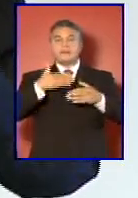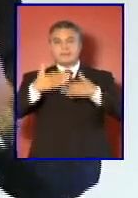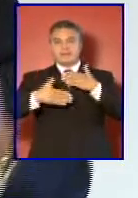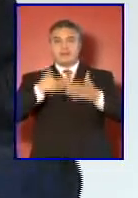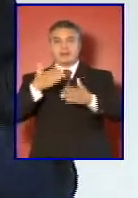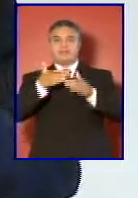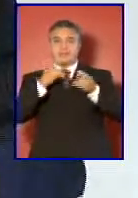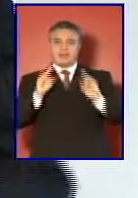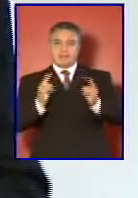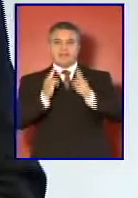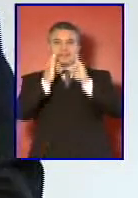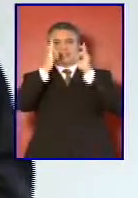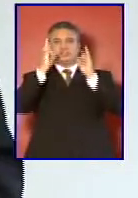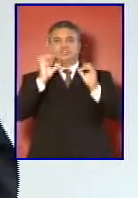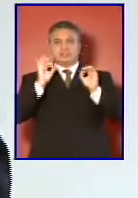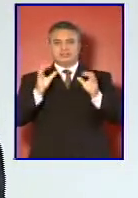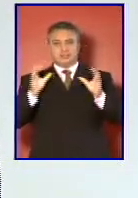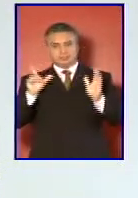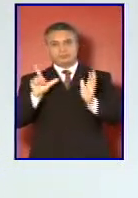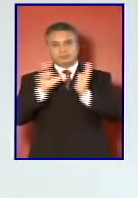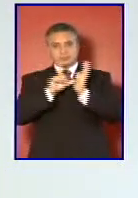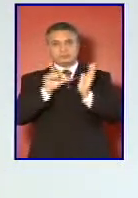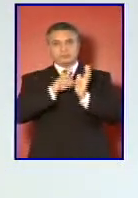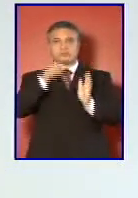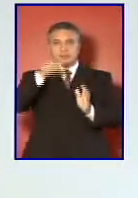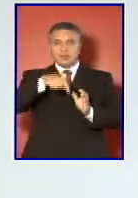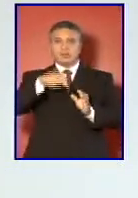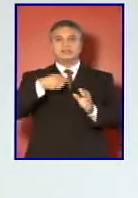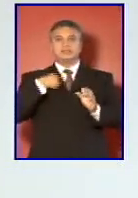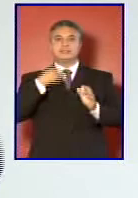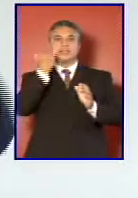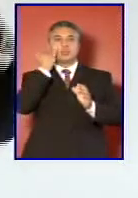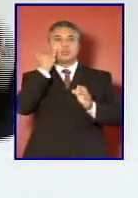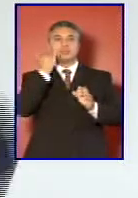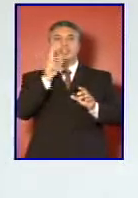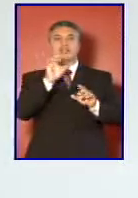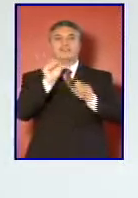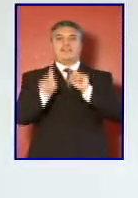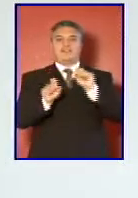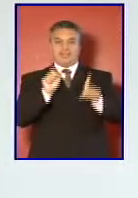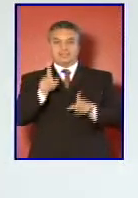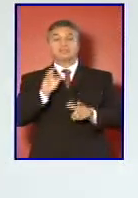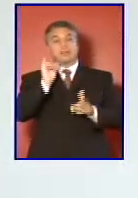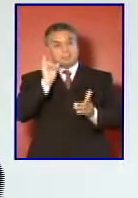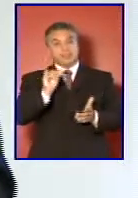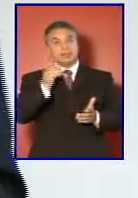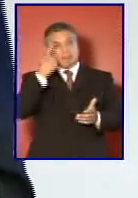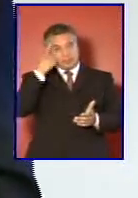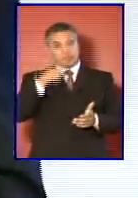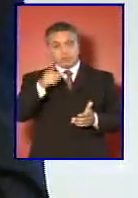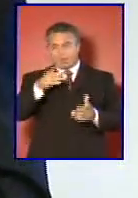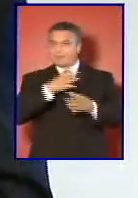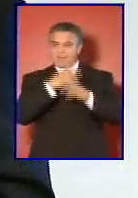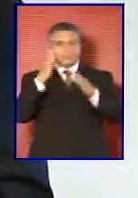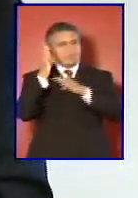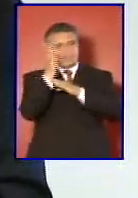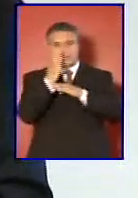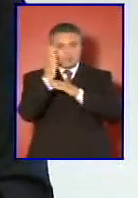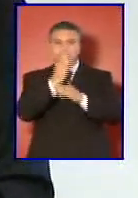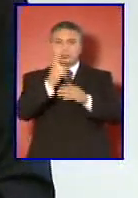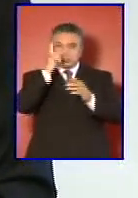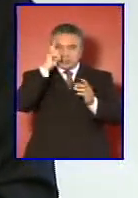a edificaciones e instalaciones de nuestras instituciones de la defensa, pero básicamente significó un